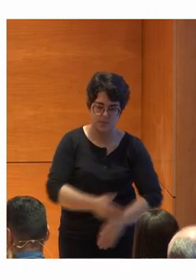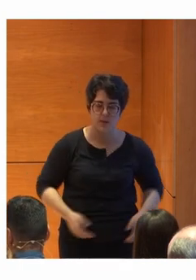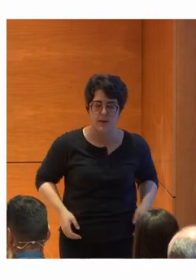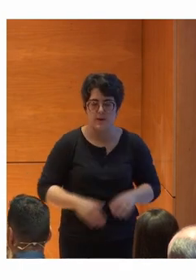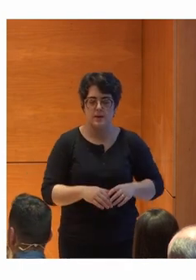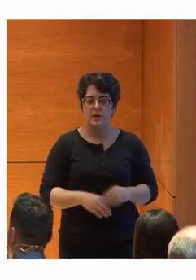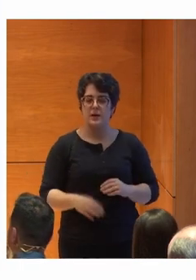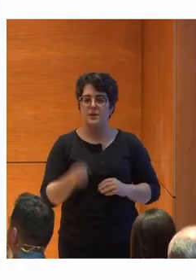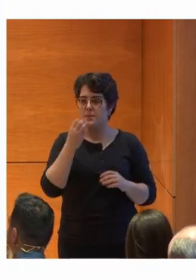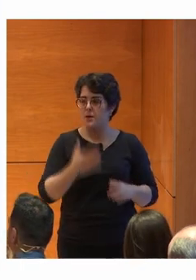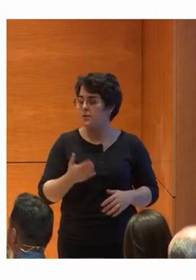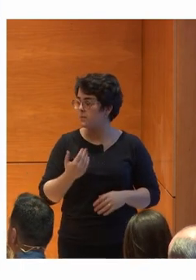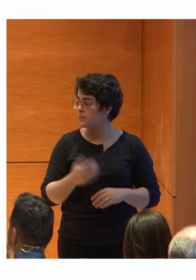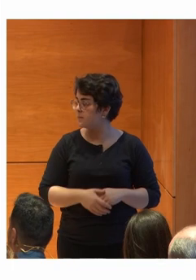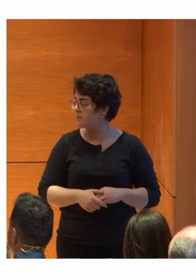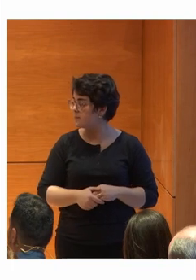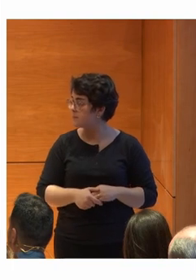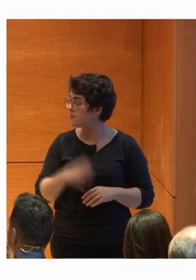Bueno, esto ya lo hemos comentado.